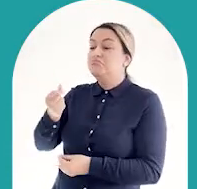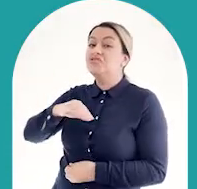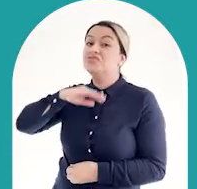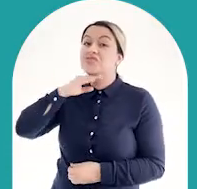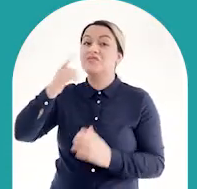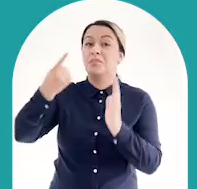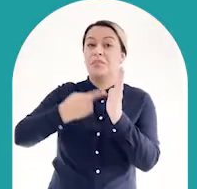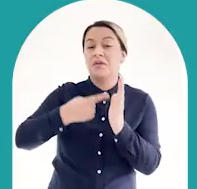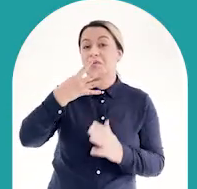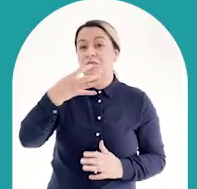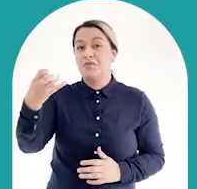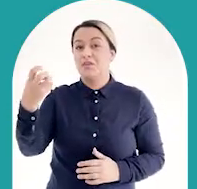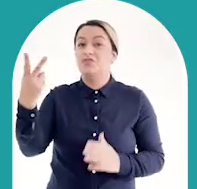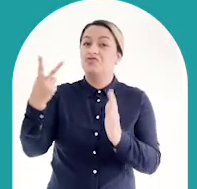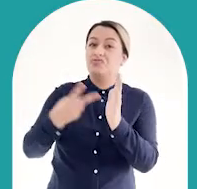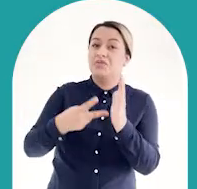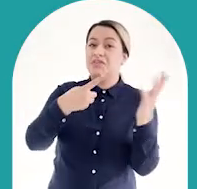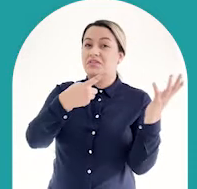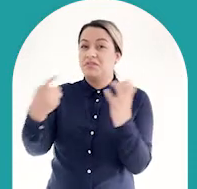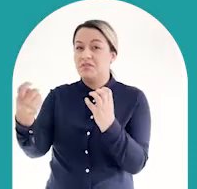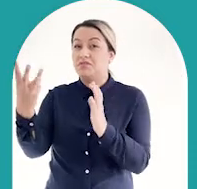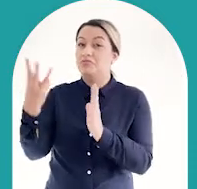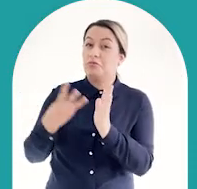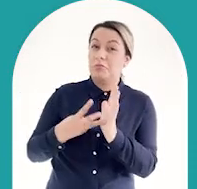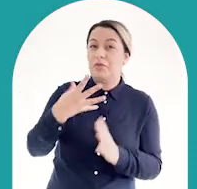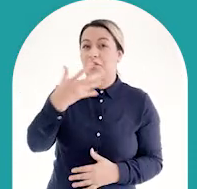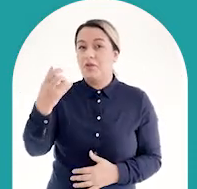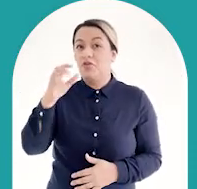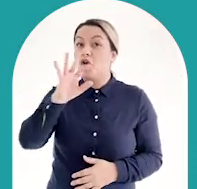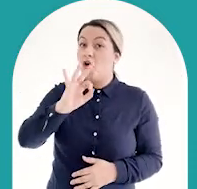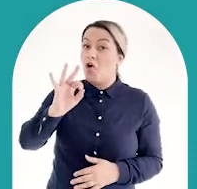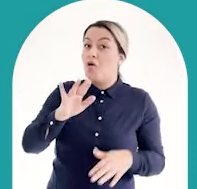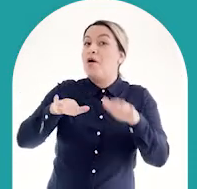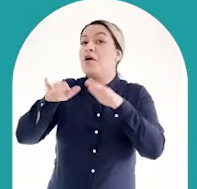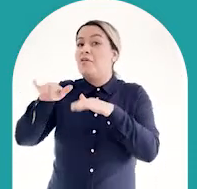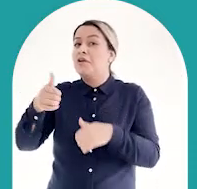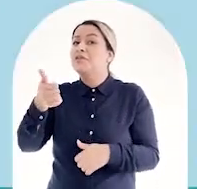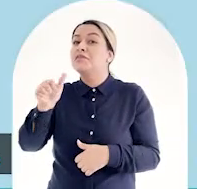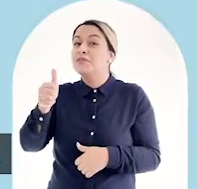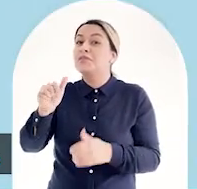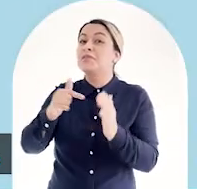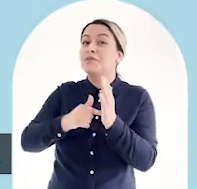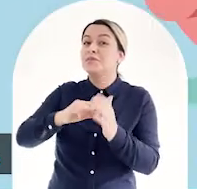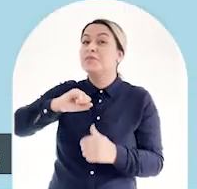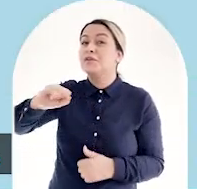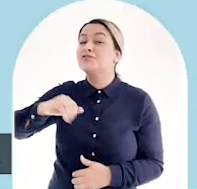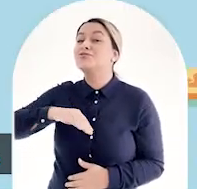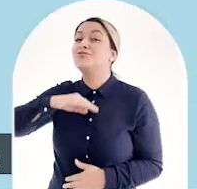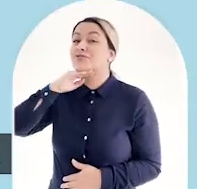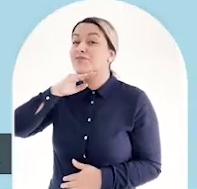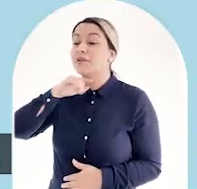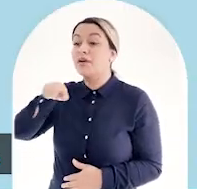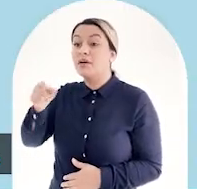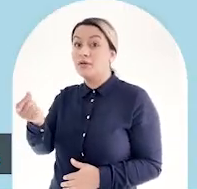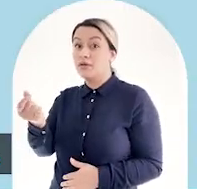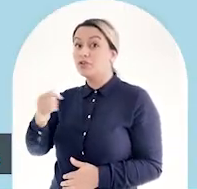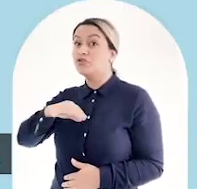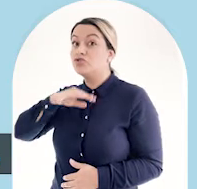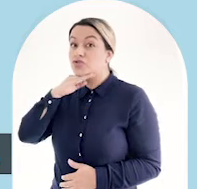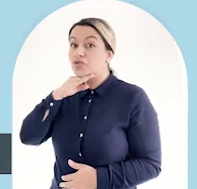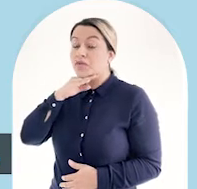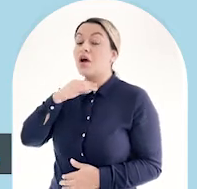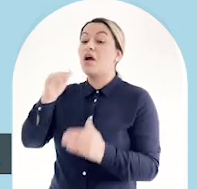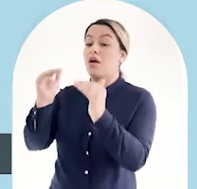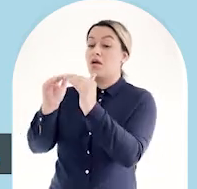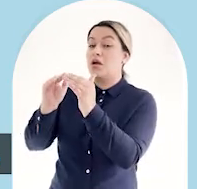cuatrocientos, dos mil seiscientos, tres mil quinientos o hasta diez mil pesitos. Eso que le queda lo guarda en la alcancía de su